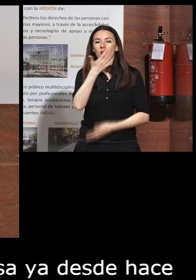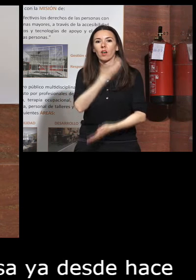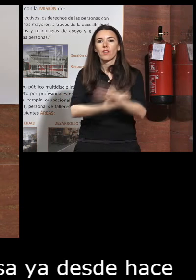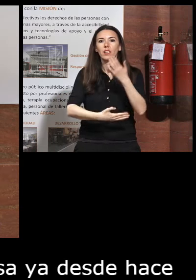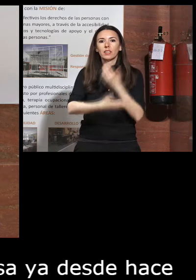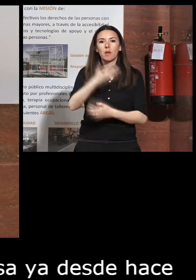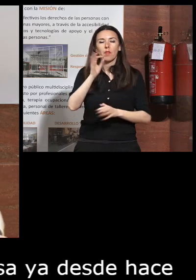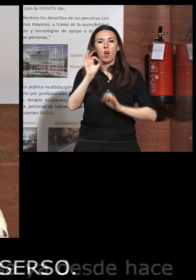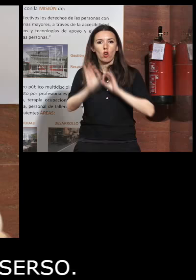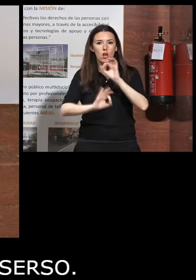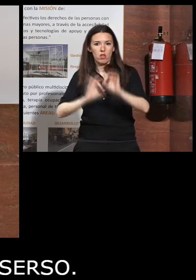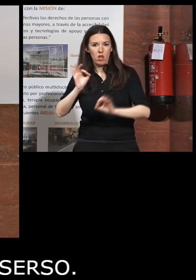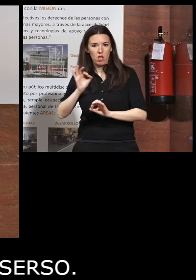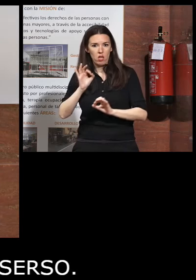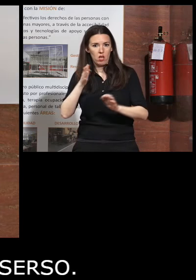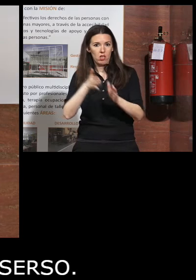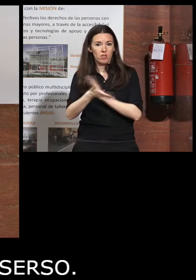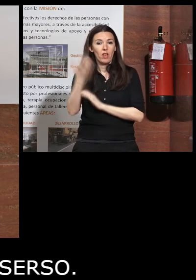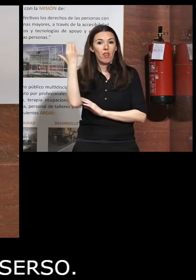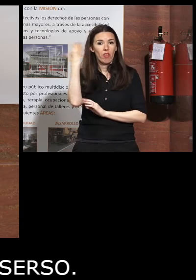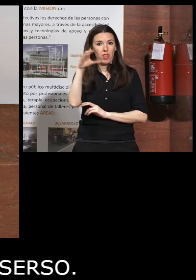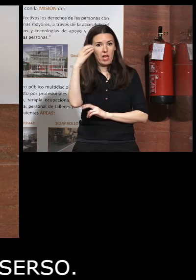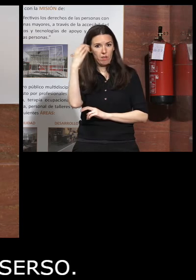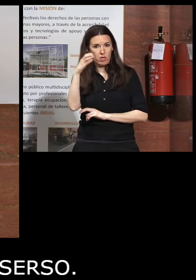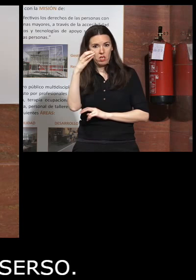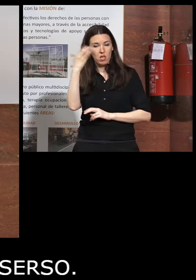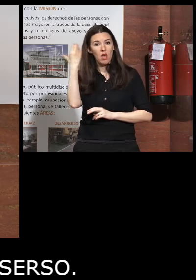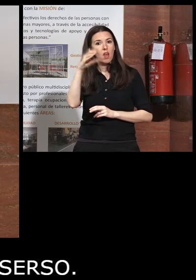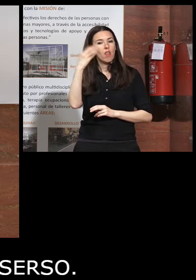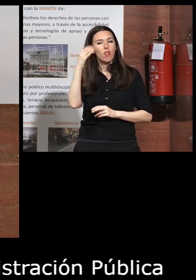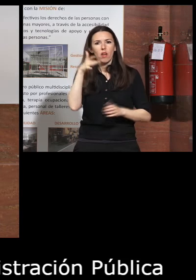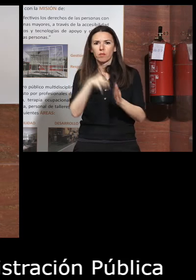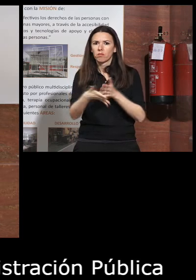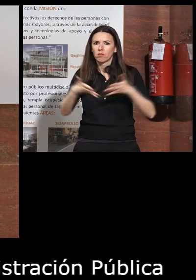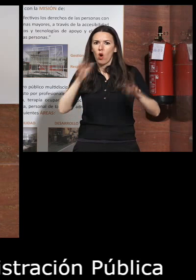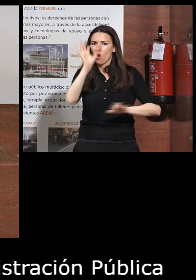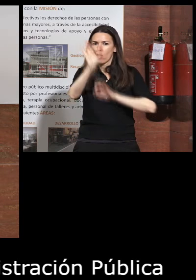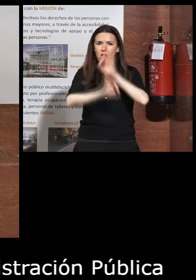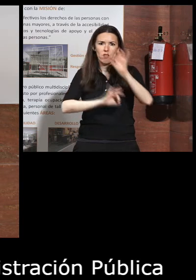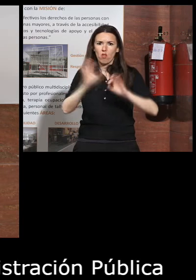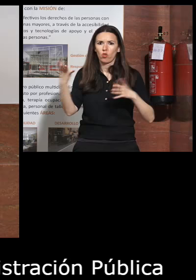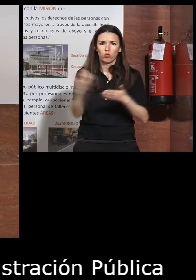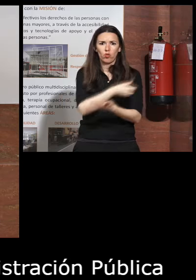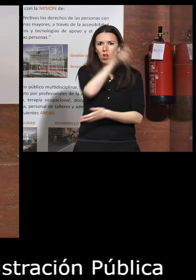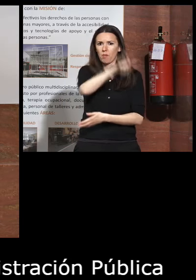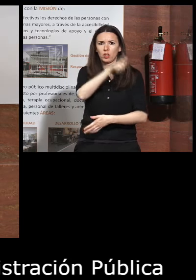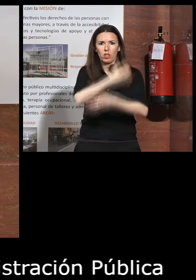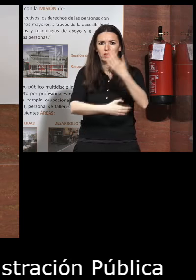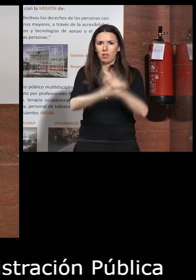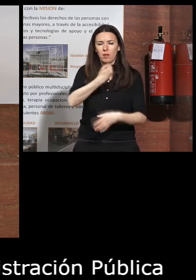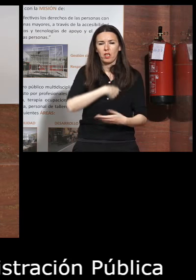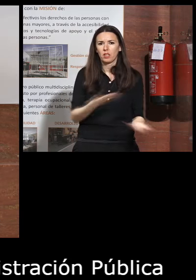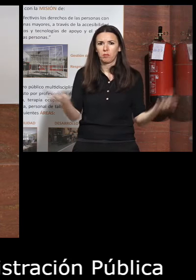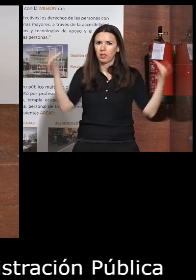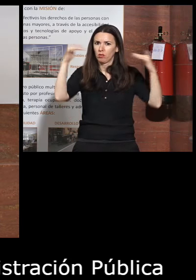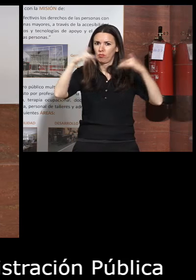organizada que sería el CERMI que el CERMI es la gran organización que agrupa a todas las personas con discapacidad en España de